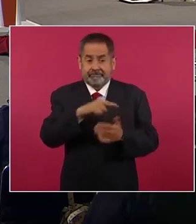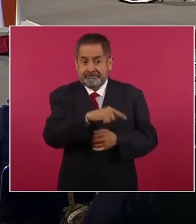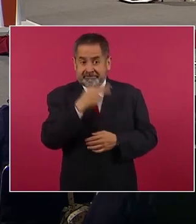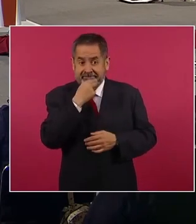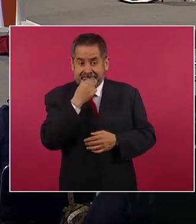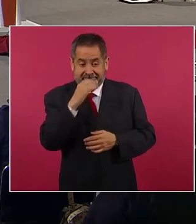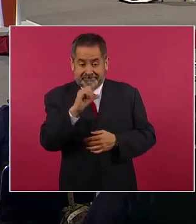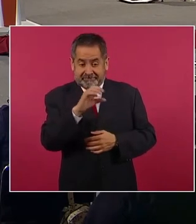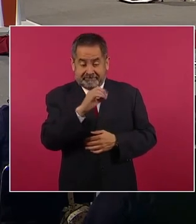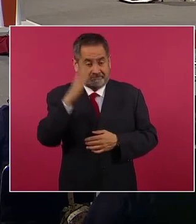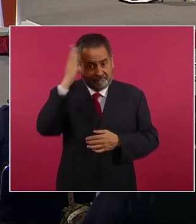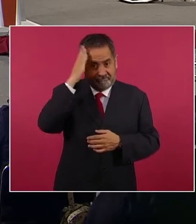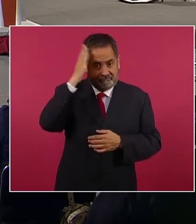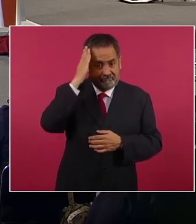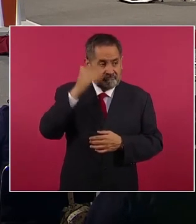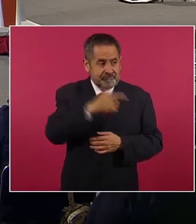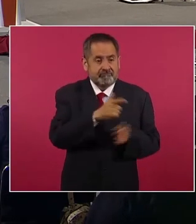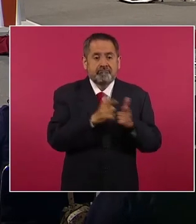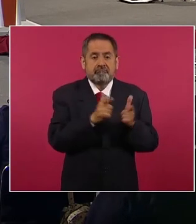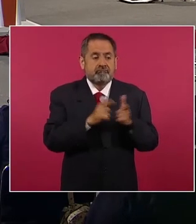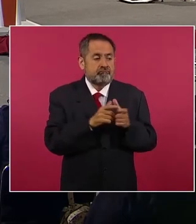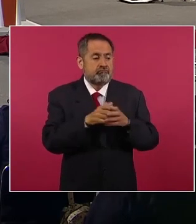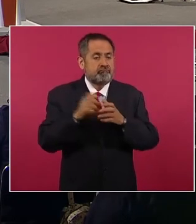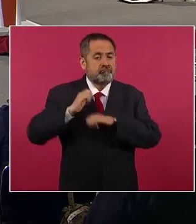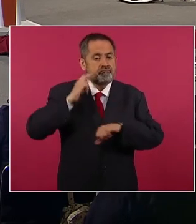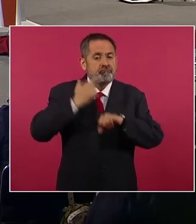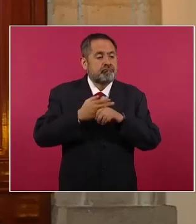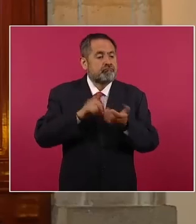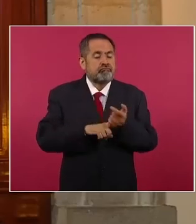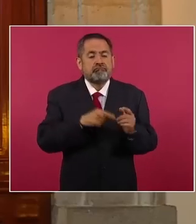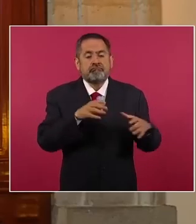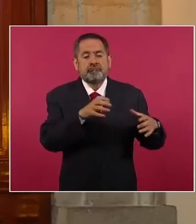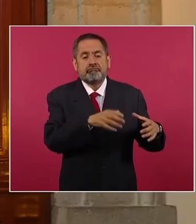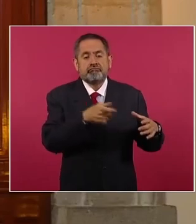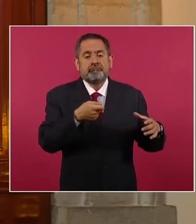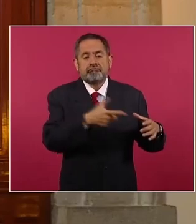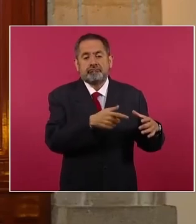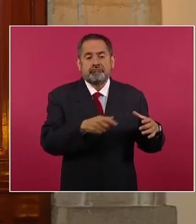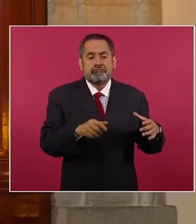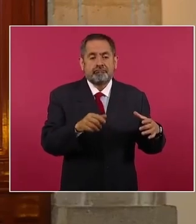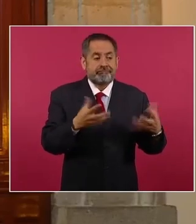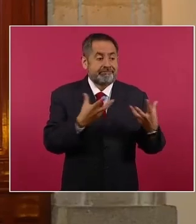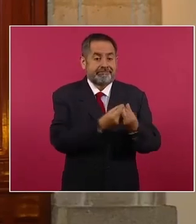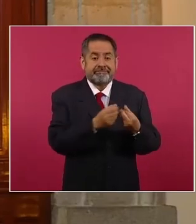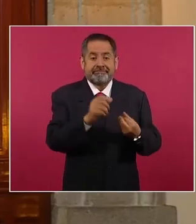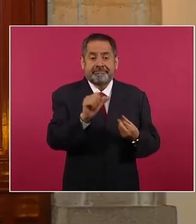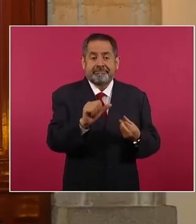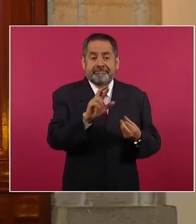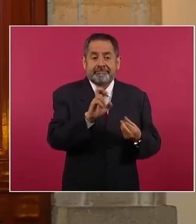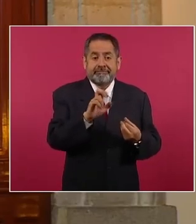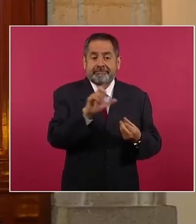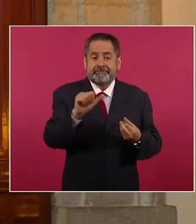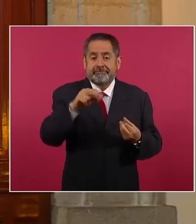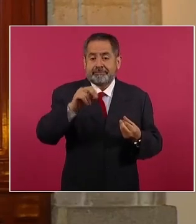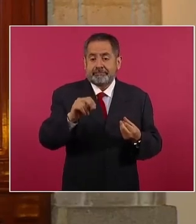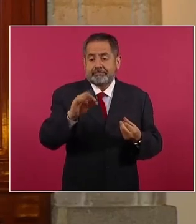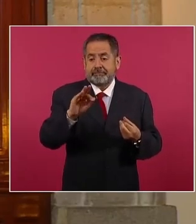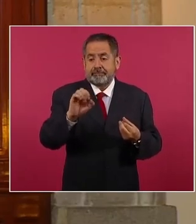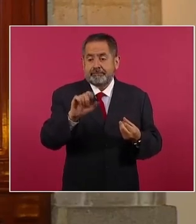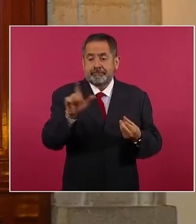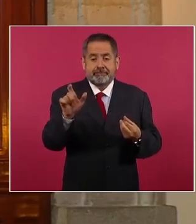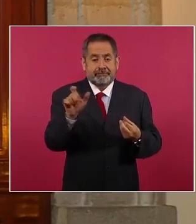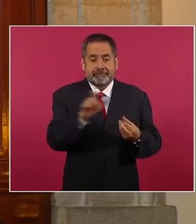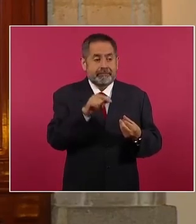célula y de la organización delictiva de los Arellano Félix, es uno de sus líderes